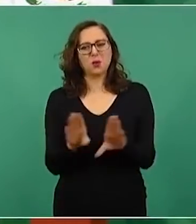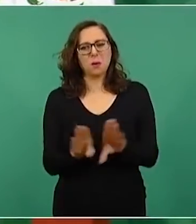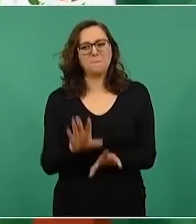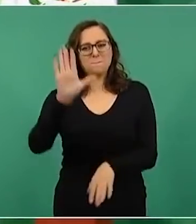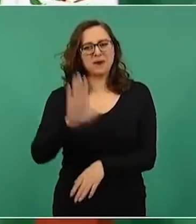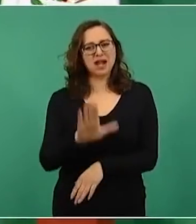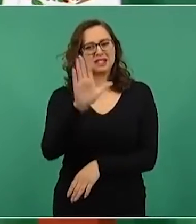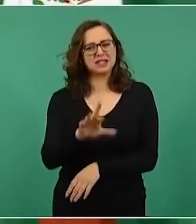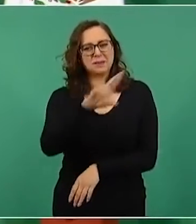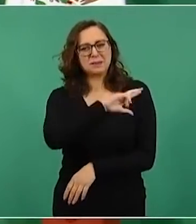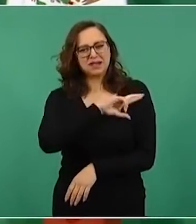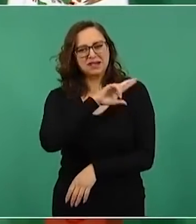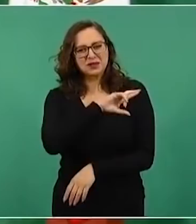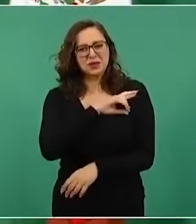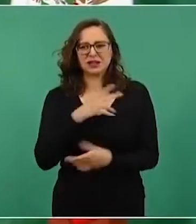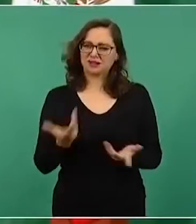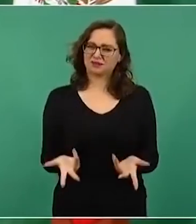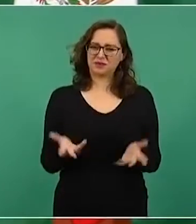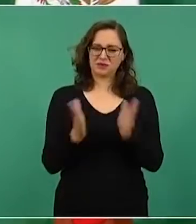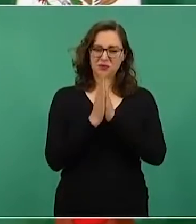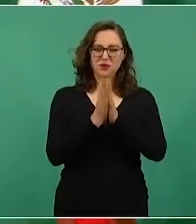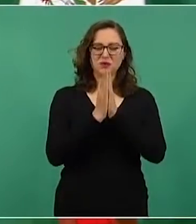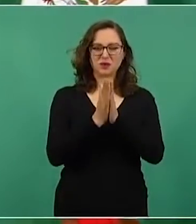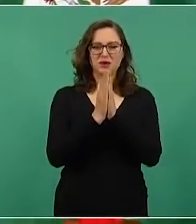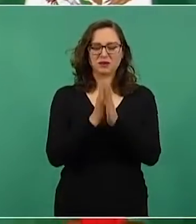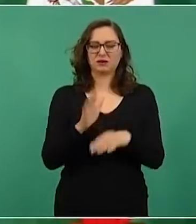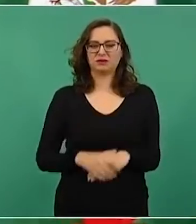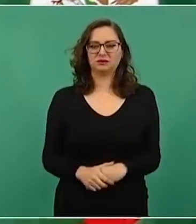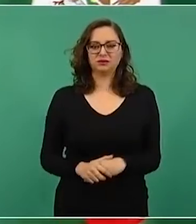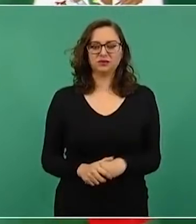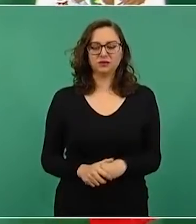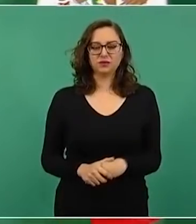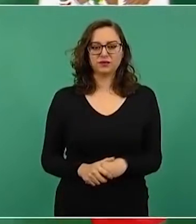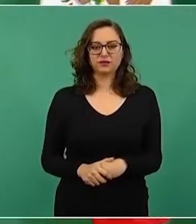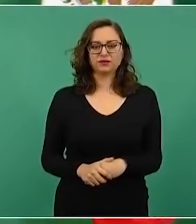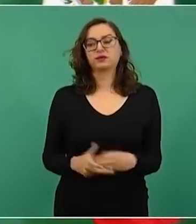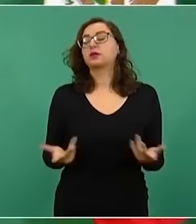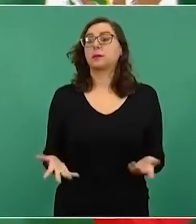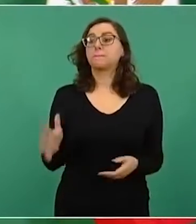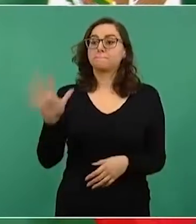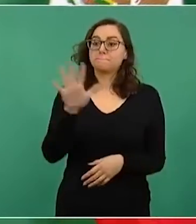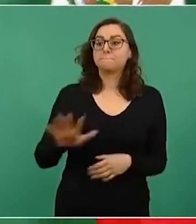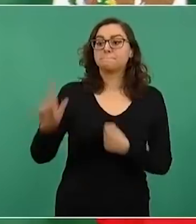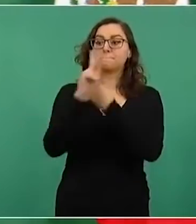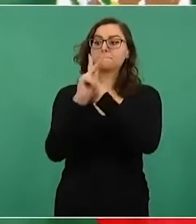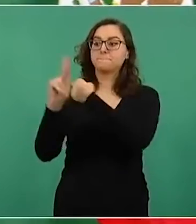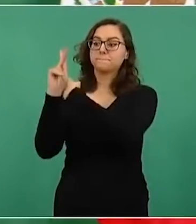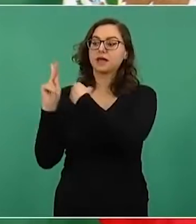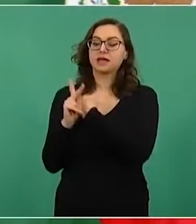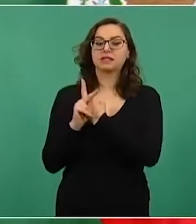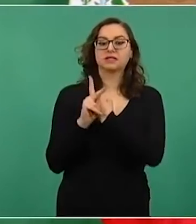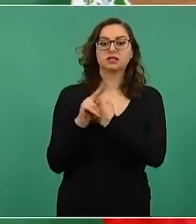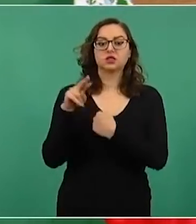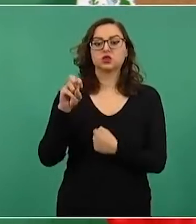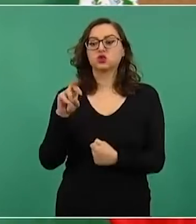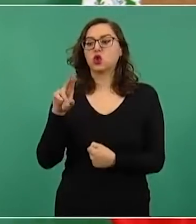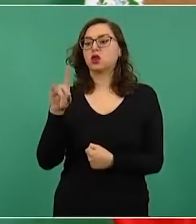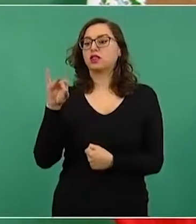En estos países nórdicos la educación es gratuita,